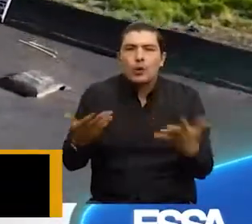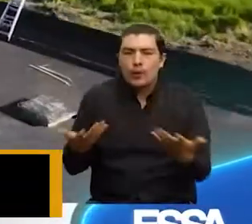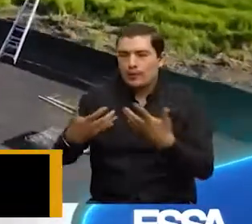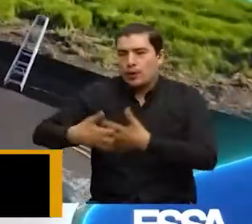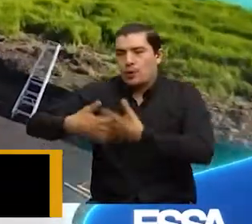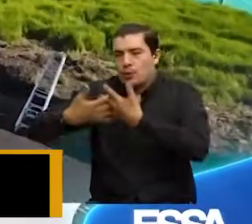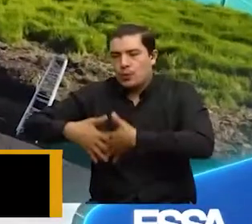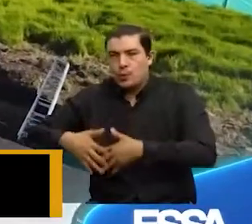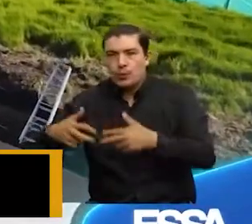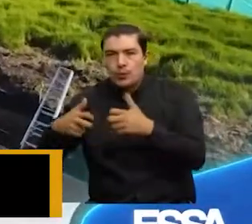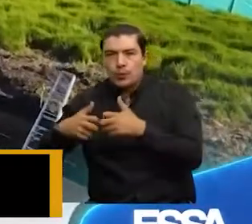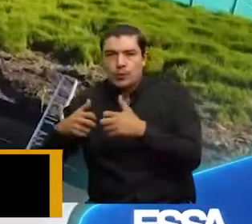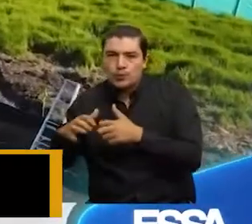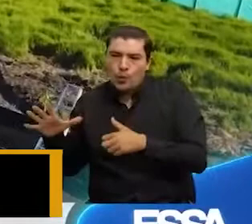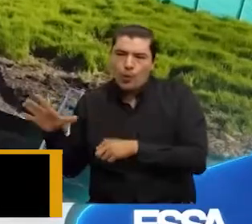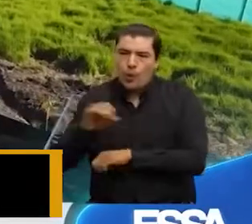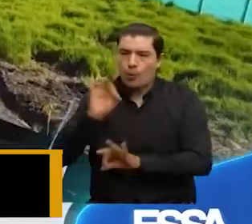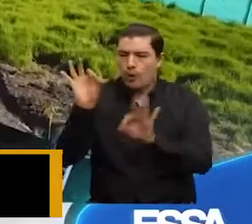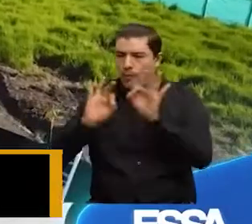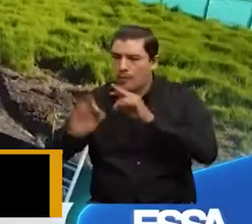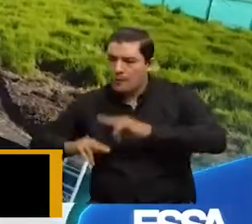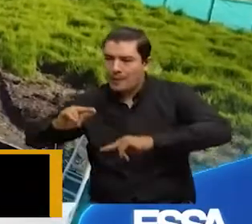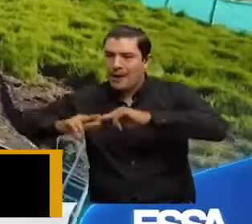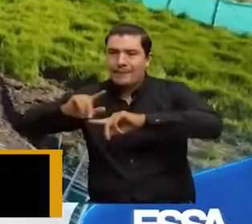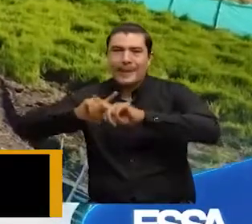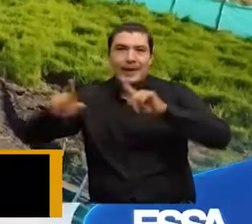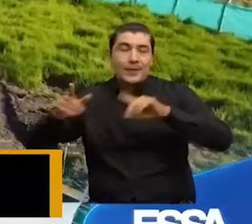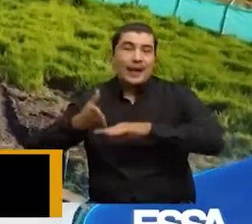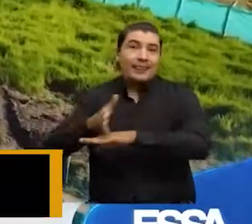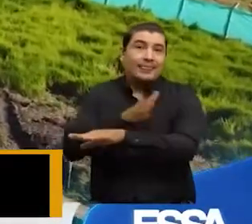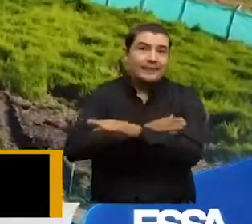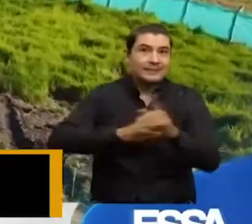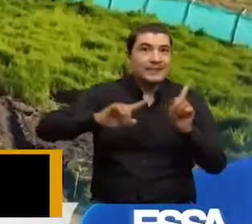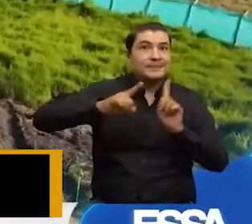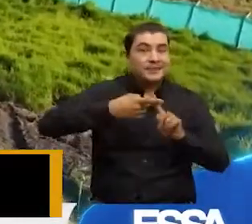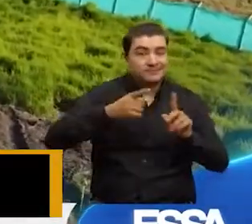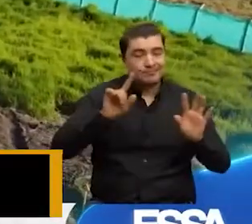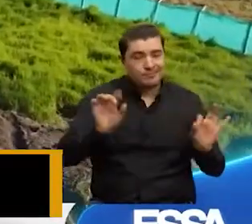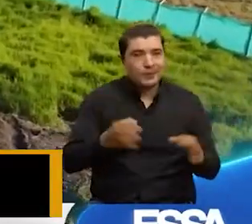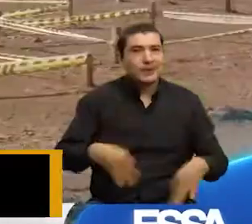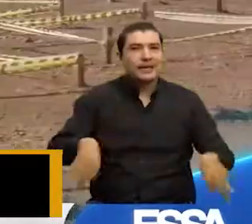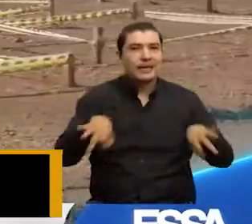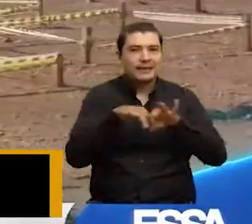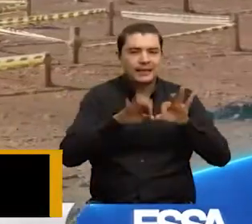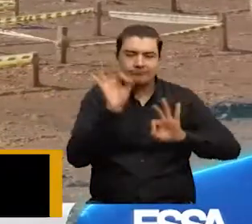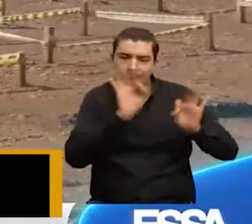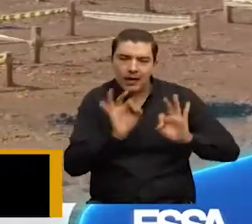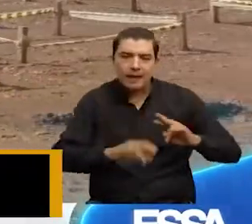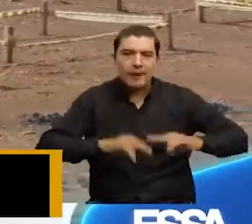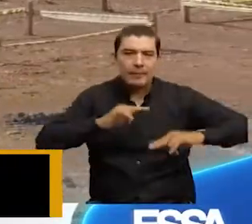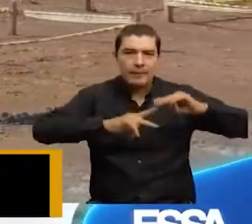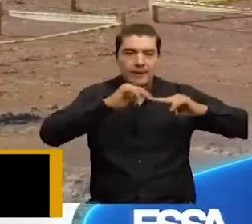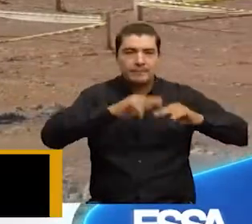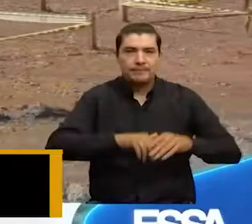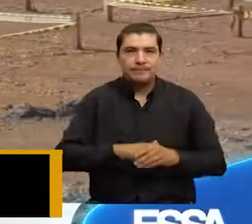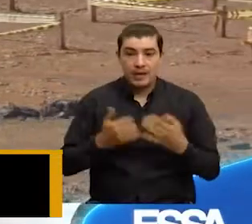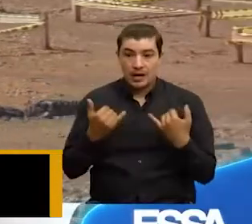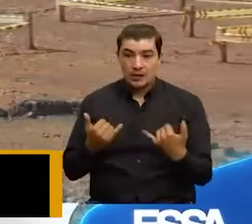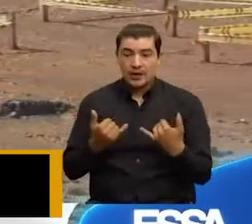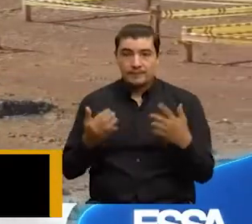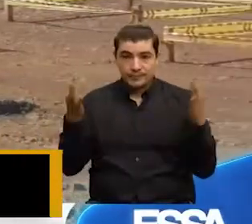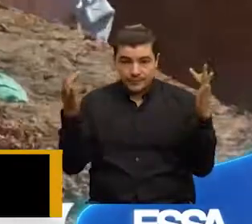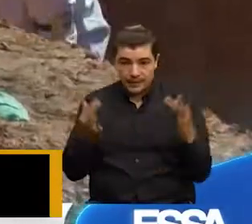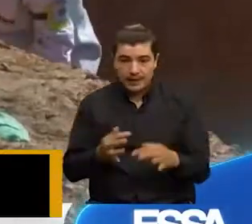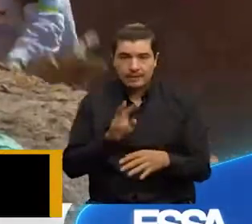y todo el montaje, pero la base siempre es la obra civil. En este momento nosotros contamos con un 23